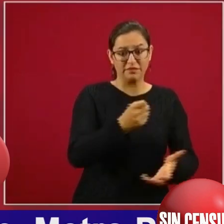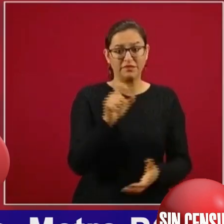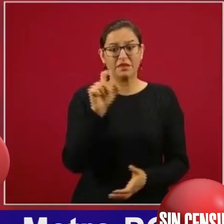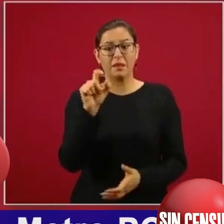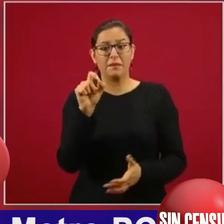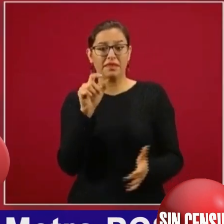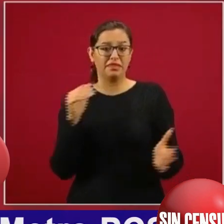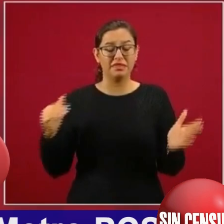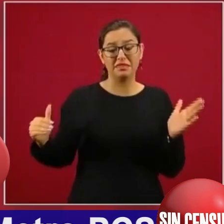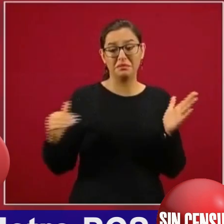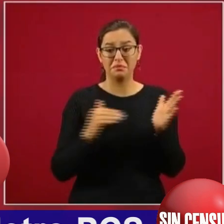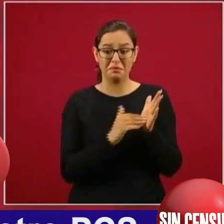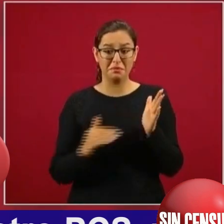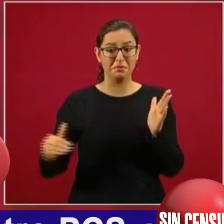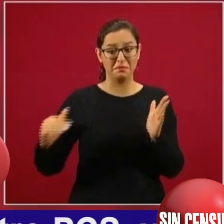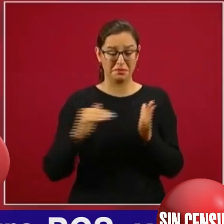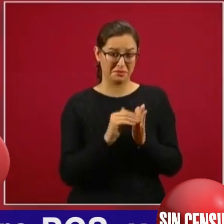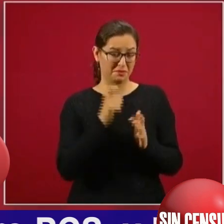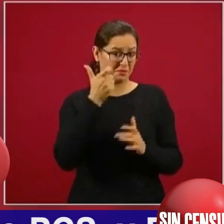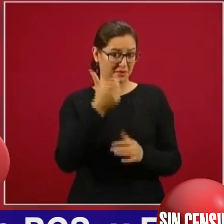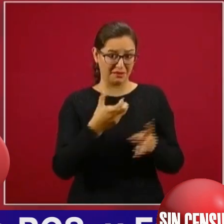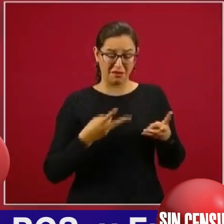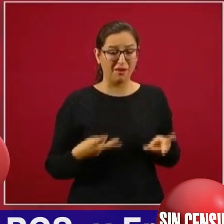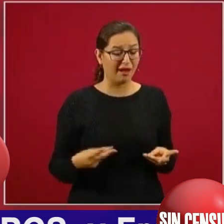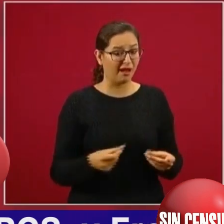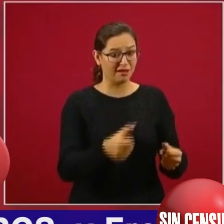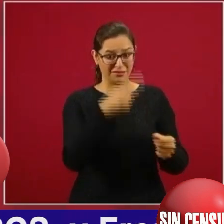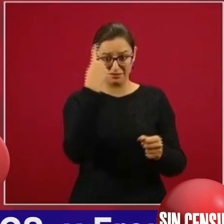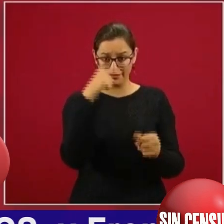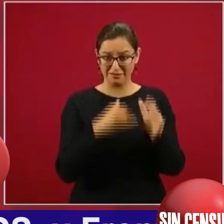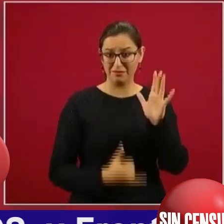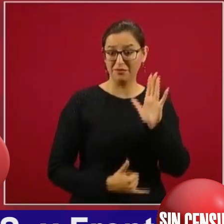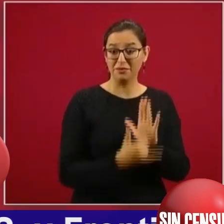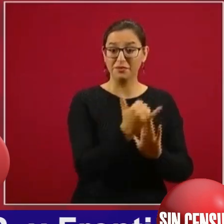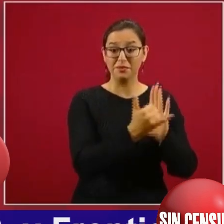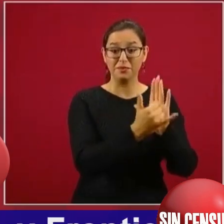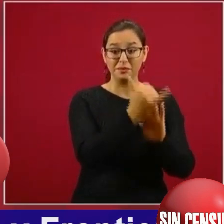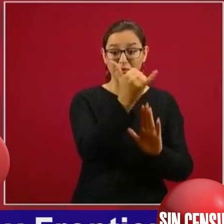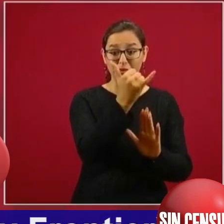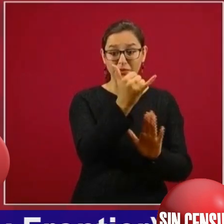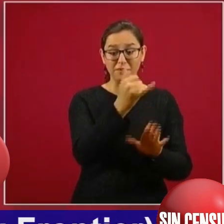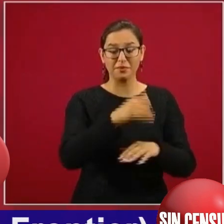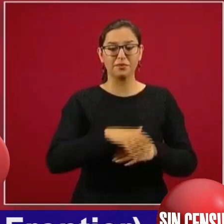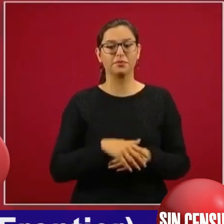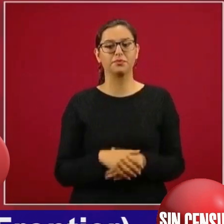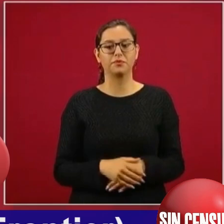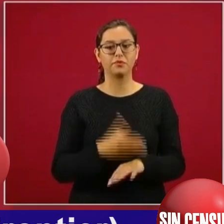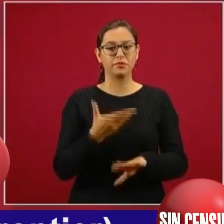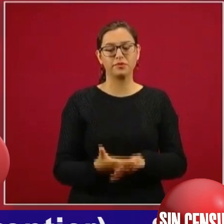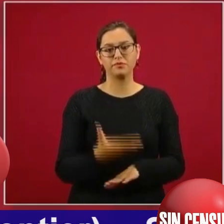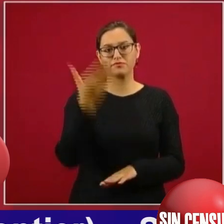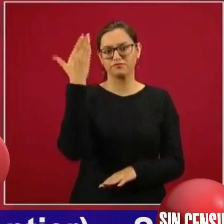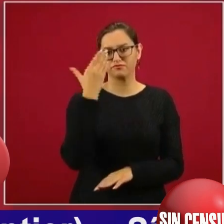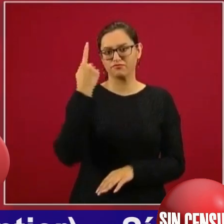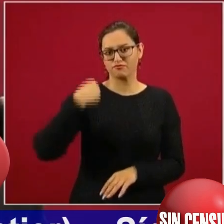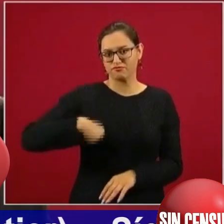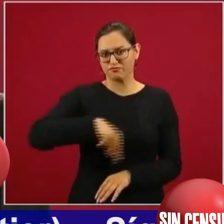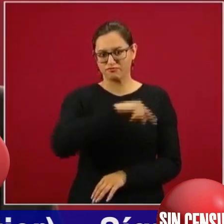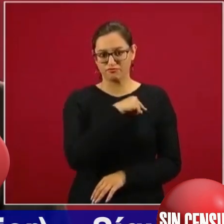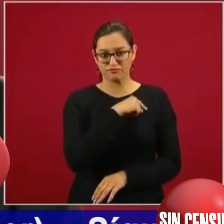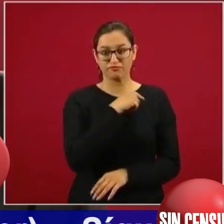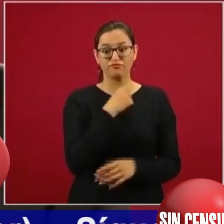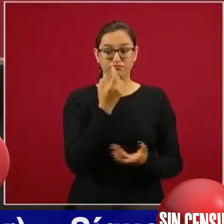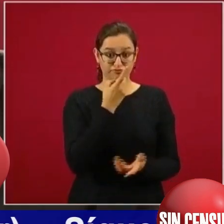mil millones de pesos. Dijimos desde el principio que